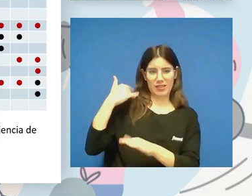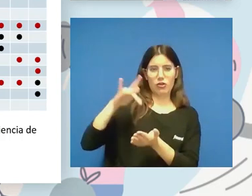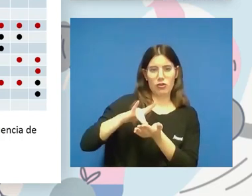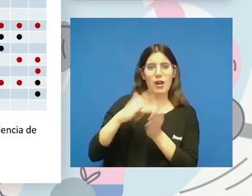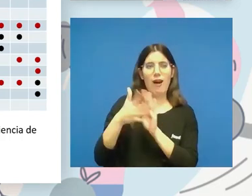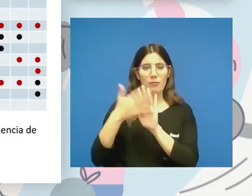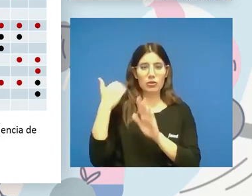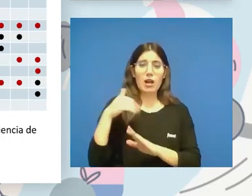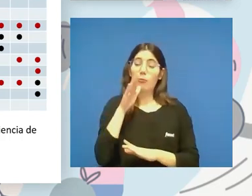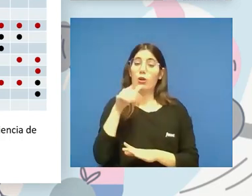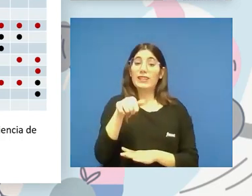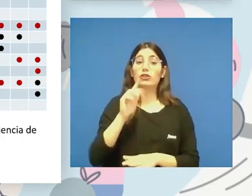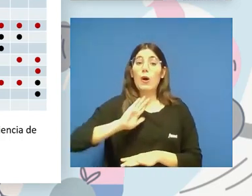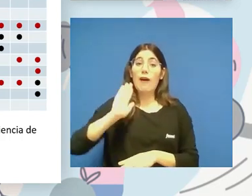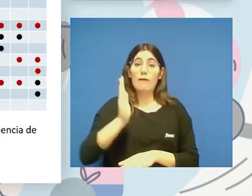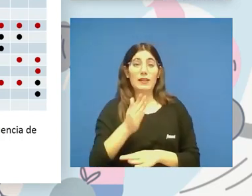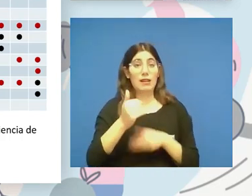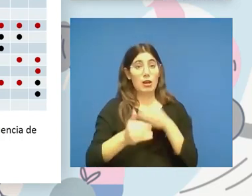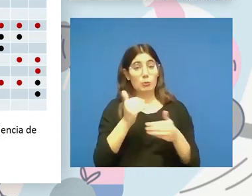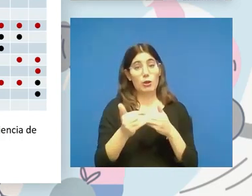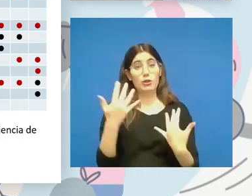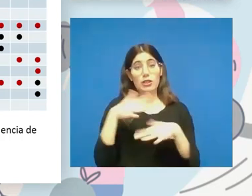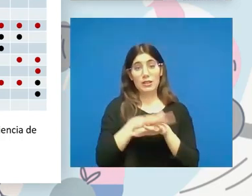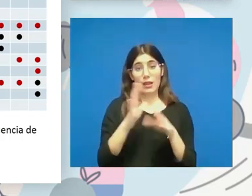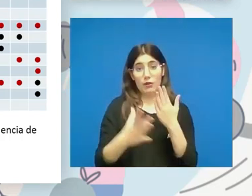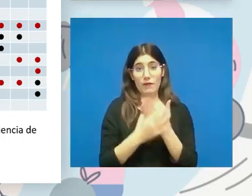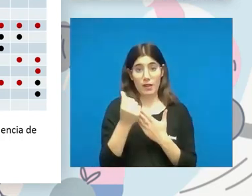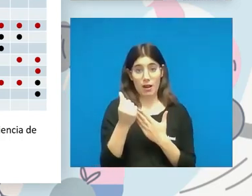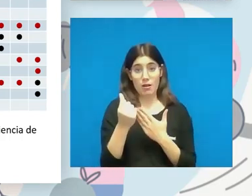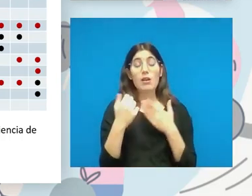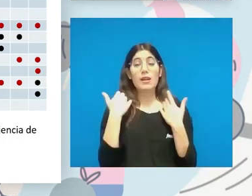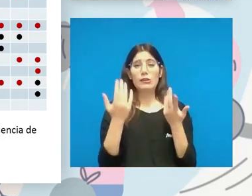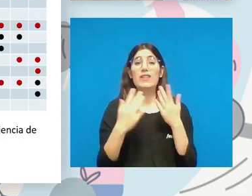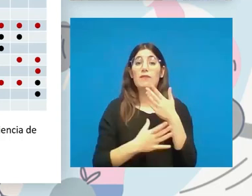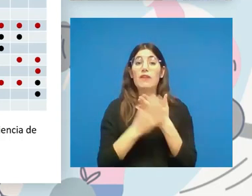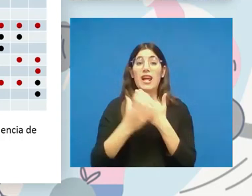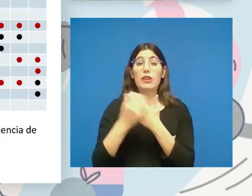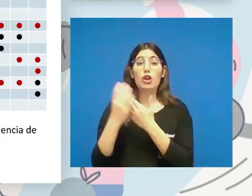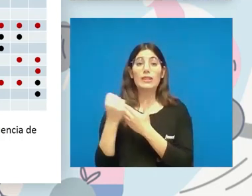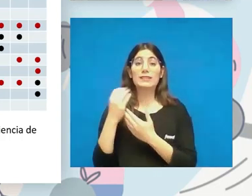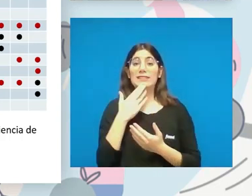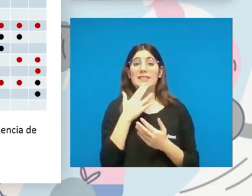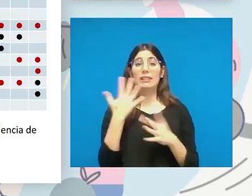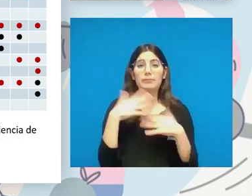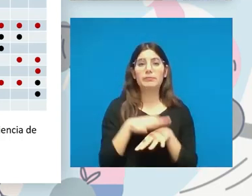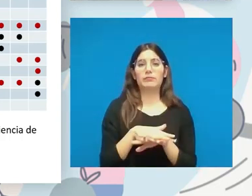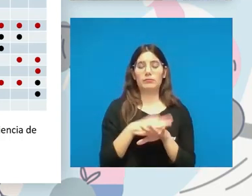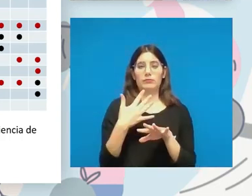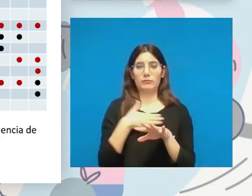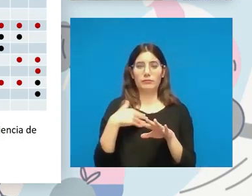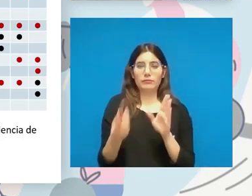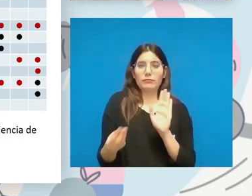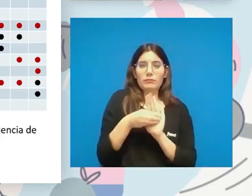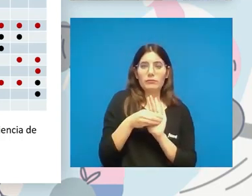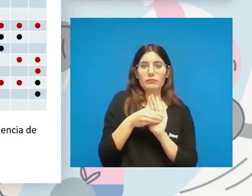esto va a afectar a los procesos de integración federativa. Las federaciones que integren o que quieran integrar la modalidad